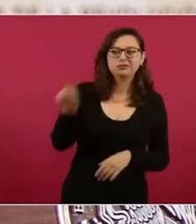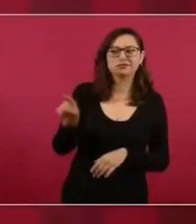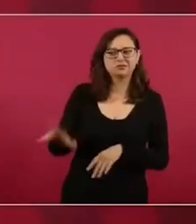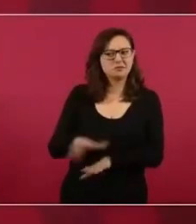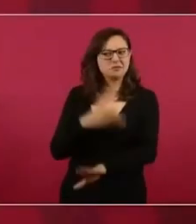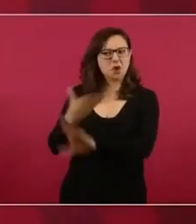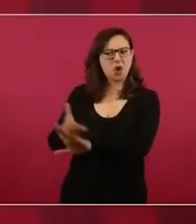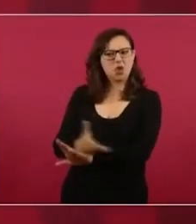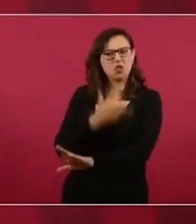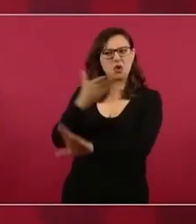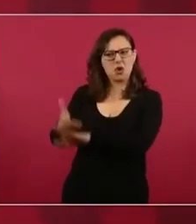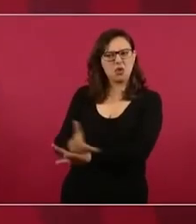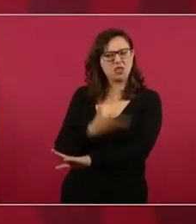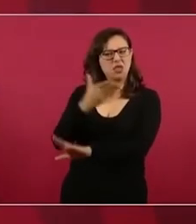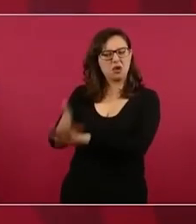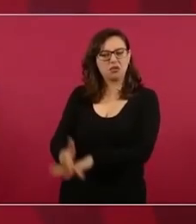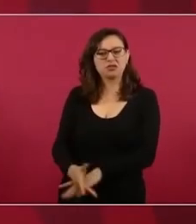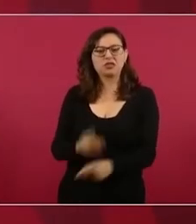Petro